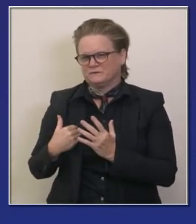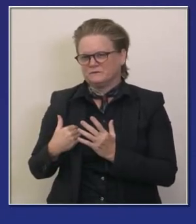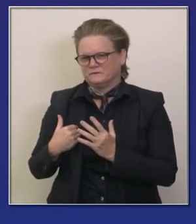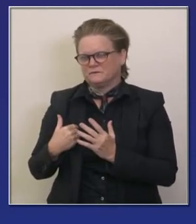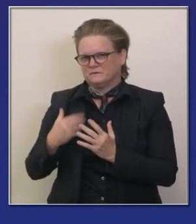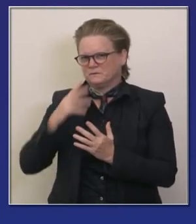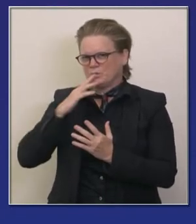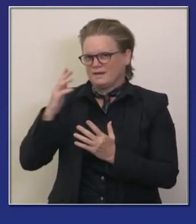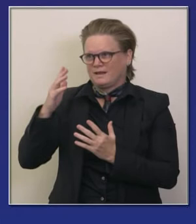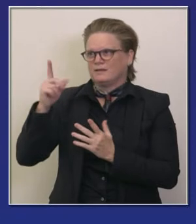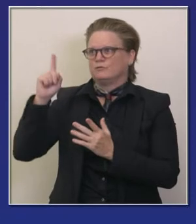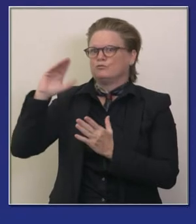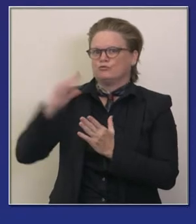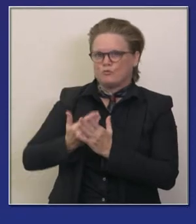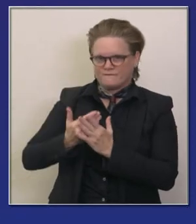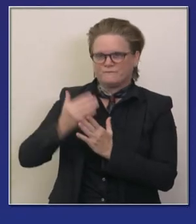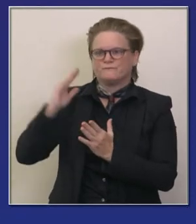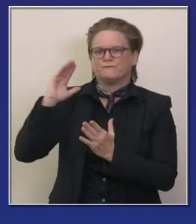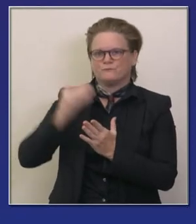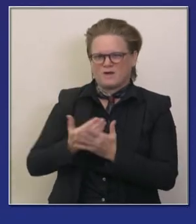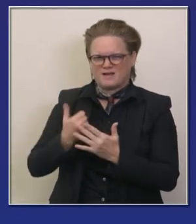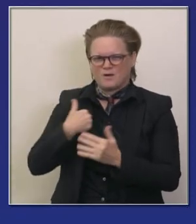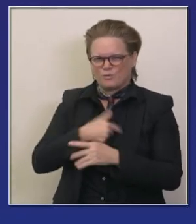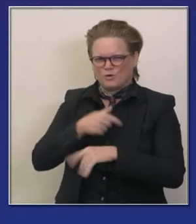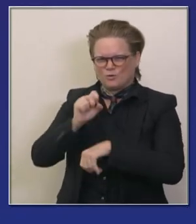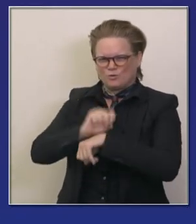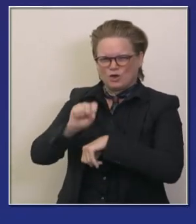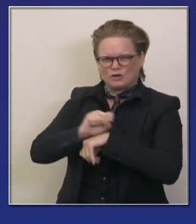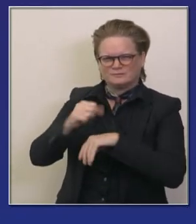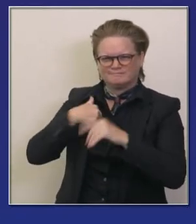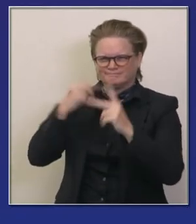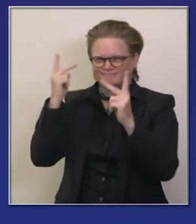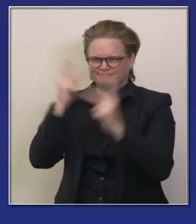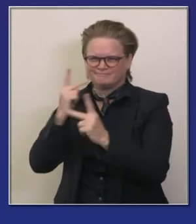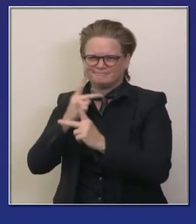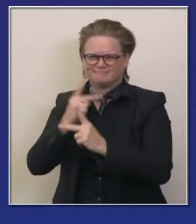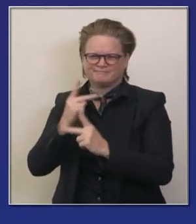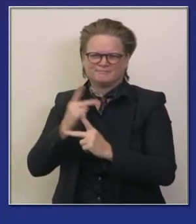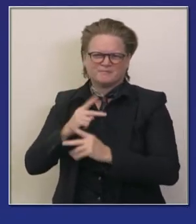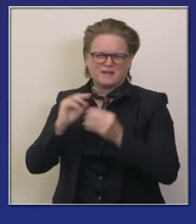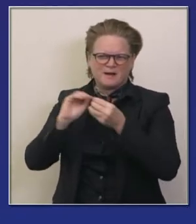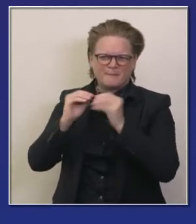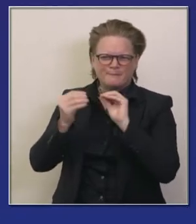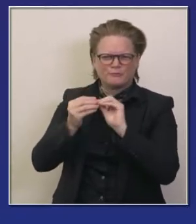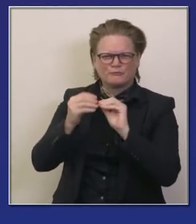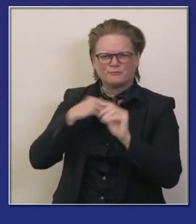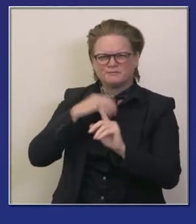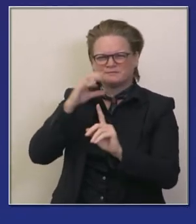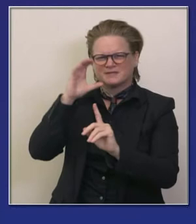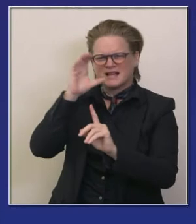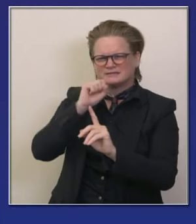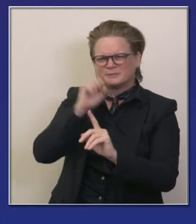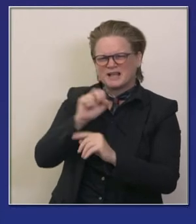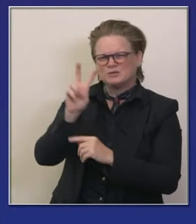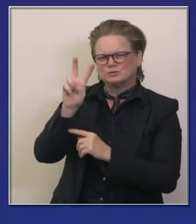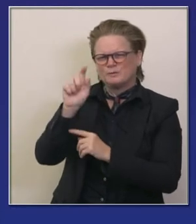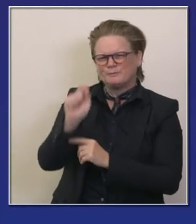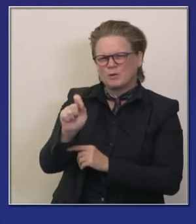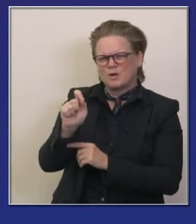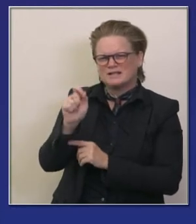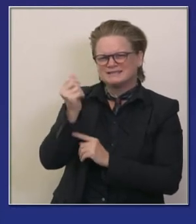llegarán después estamos trabajando en una suposición de planificación de 2.16 millones